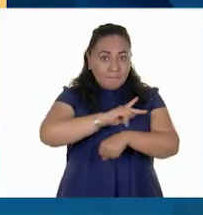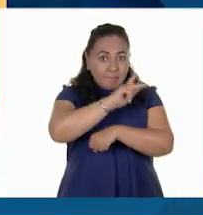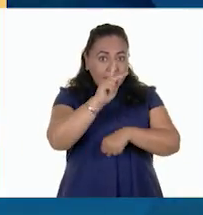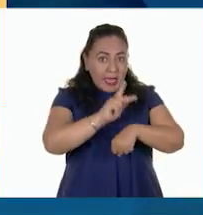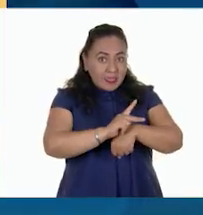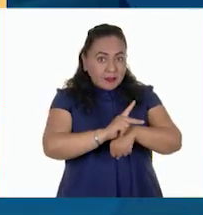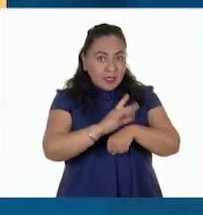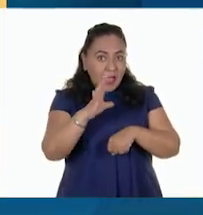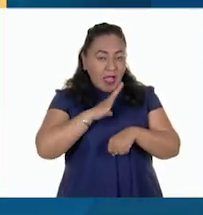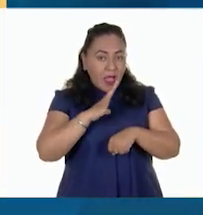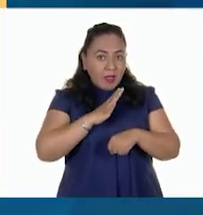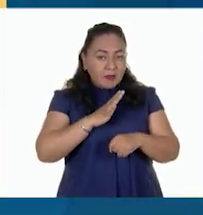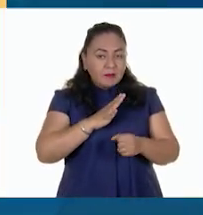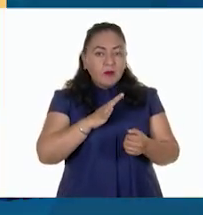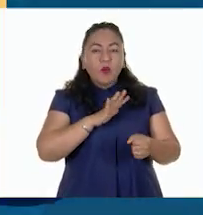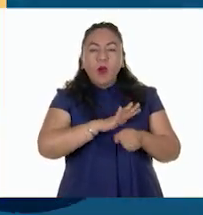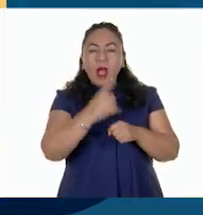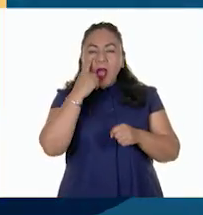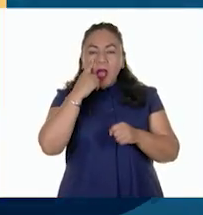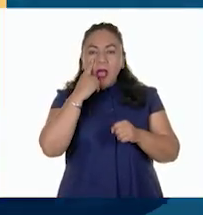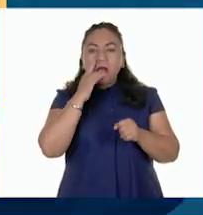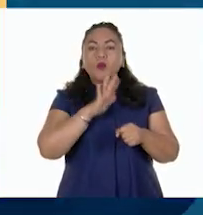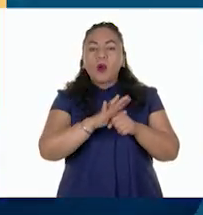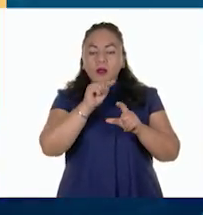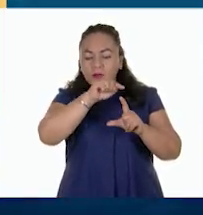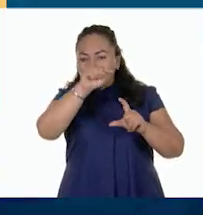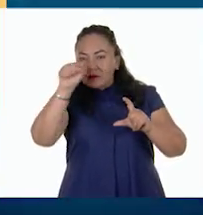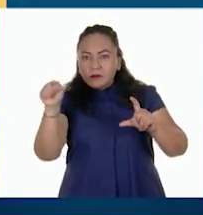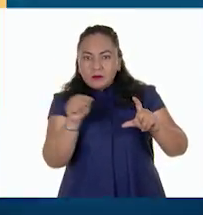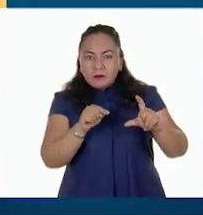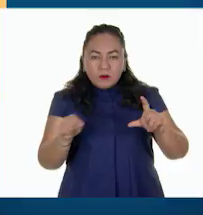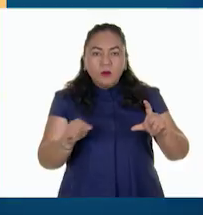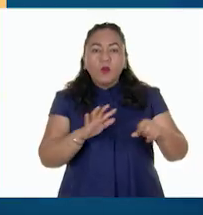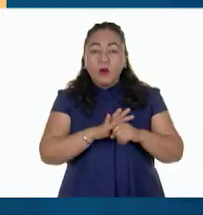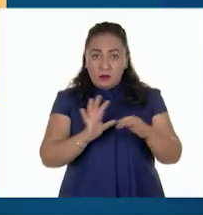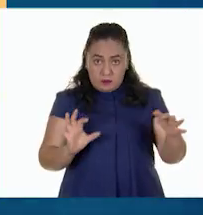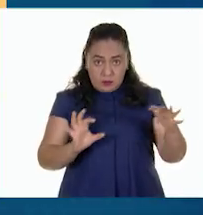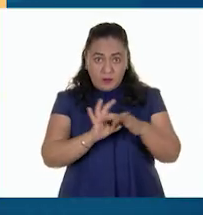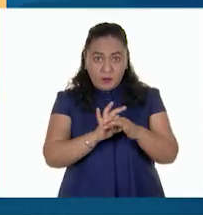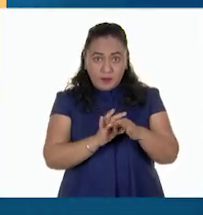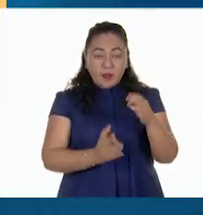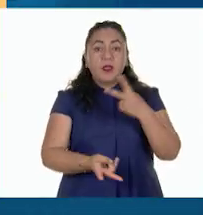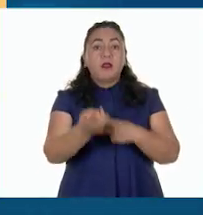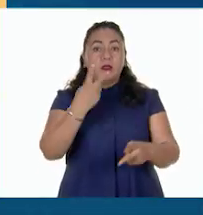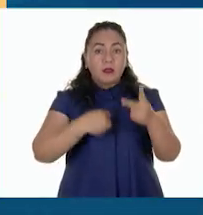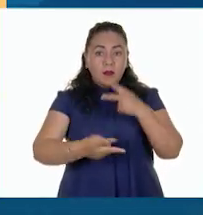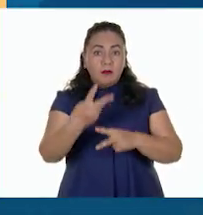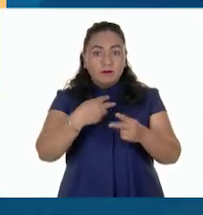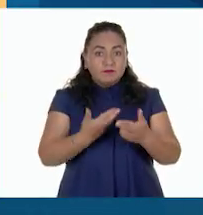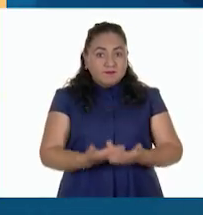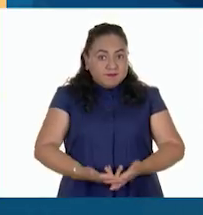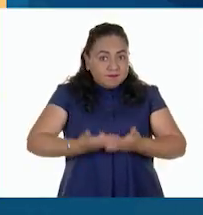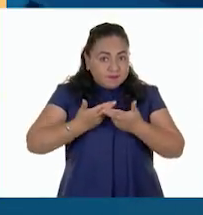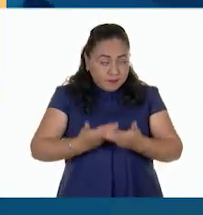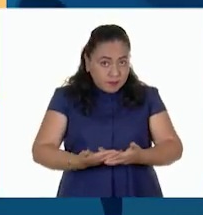producción, ¿en qué latitudes se encuentran? ¿Tendrá eso que ver con la producción que tienen?